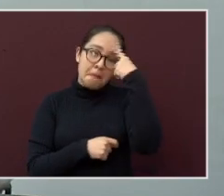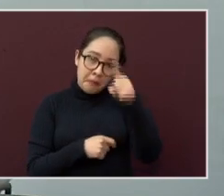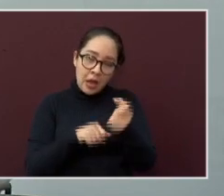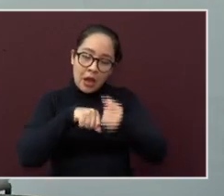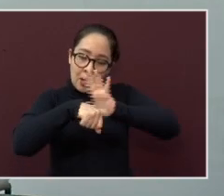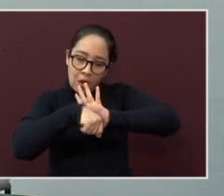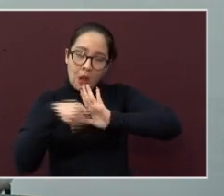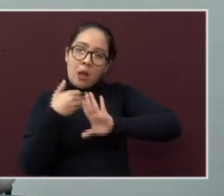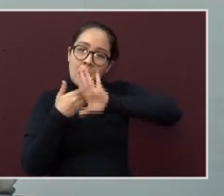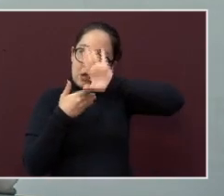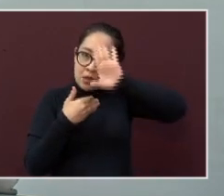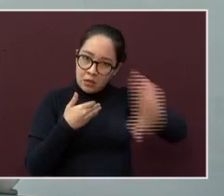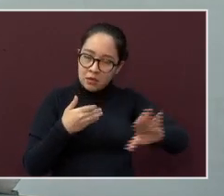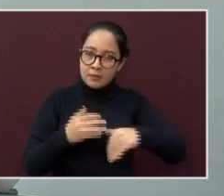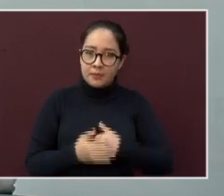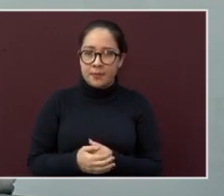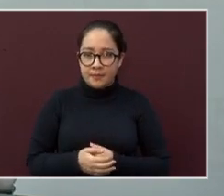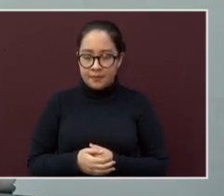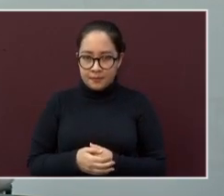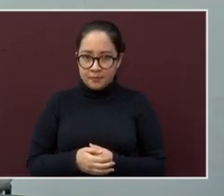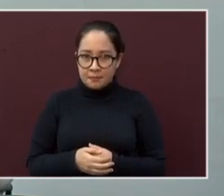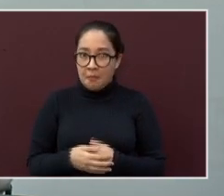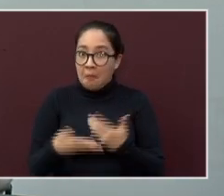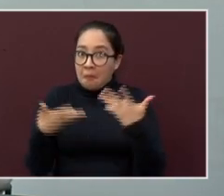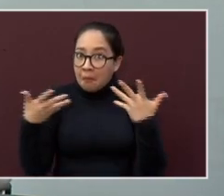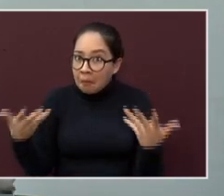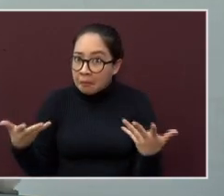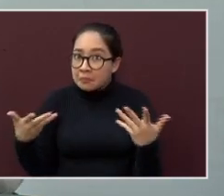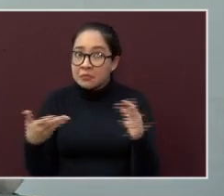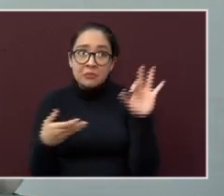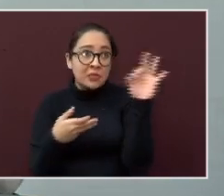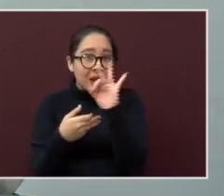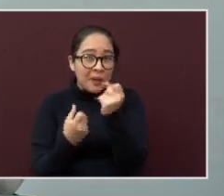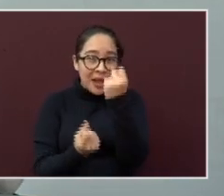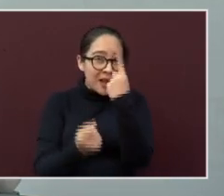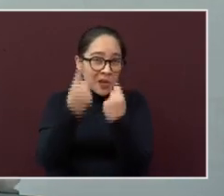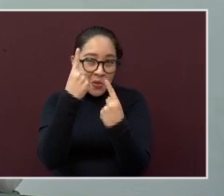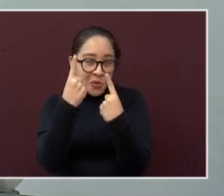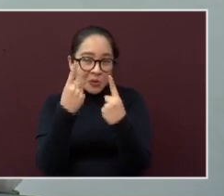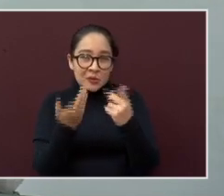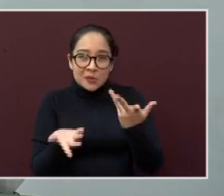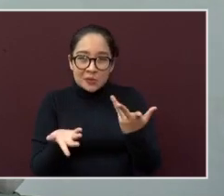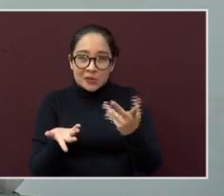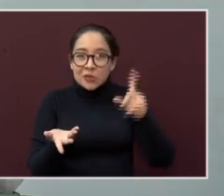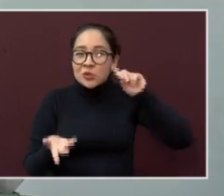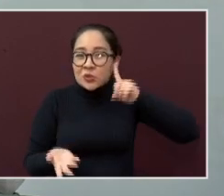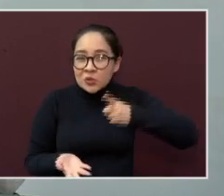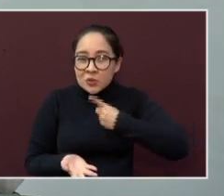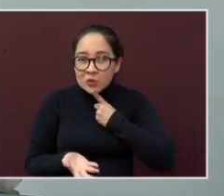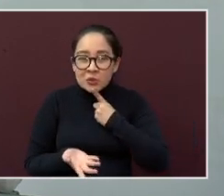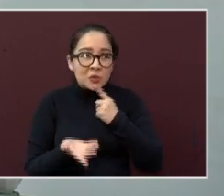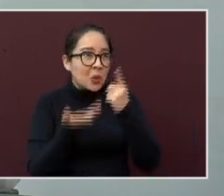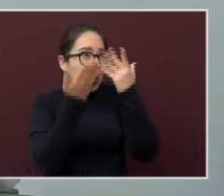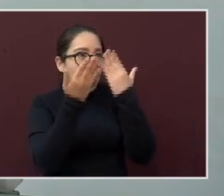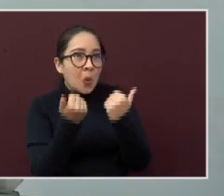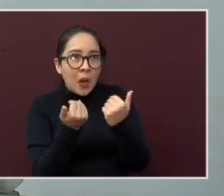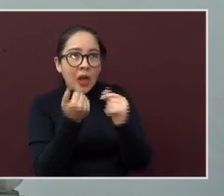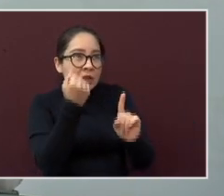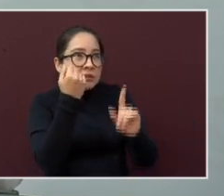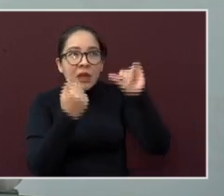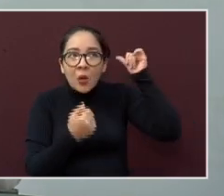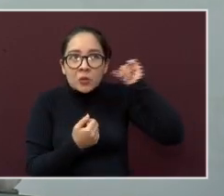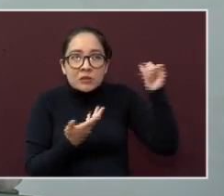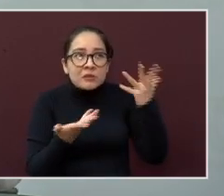de contagios. Pero, ¿qué pasa con las personas con el problema auditivo o de audición